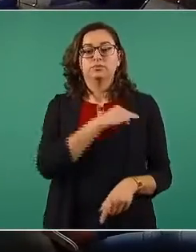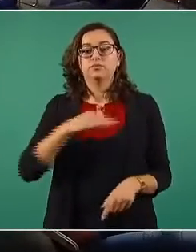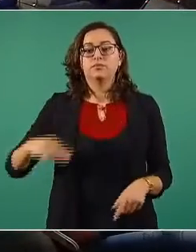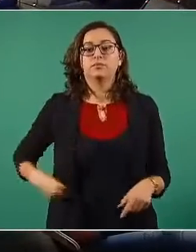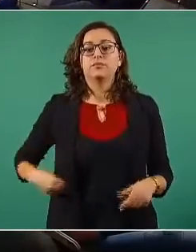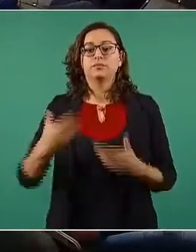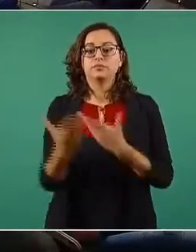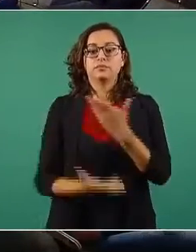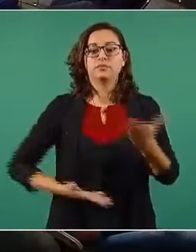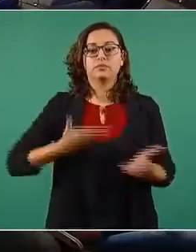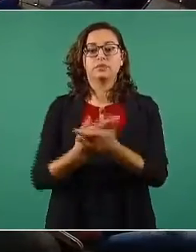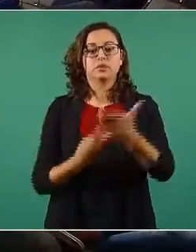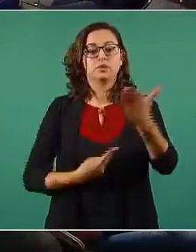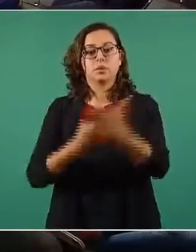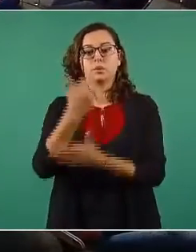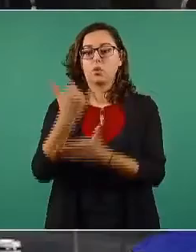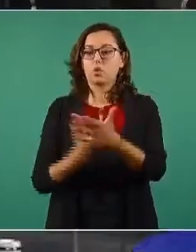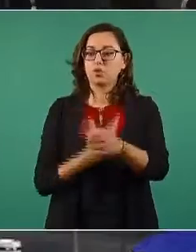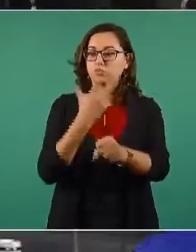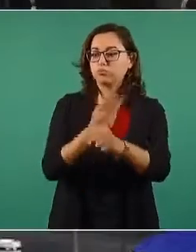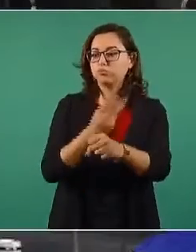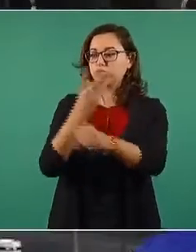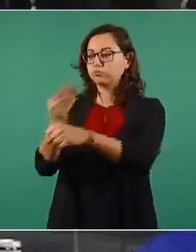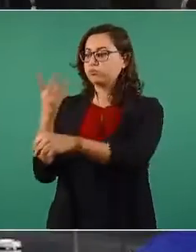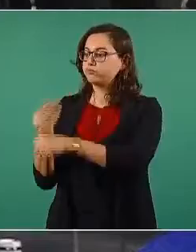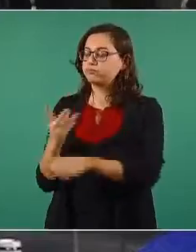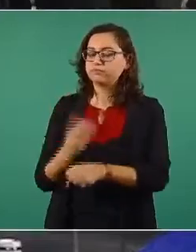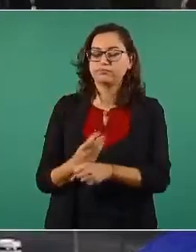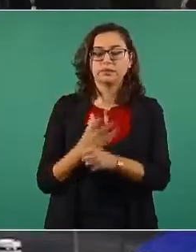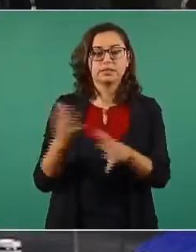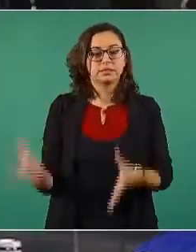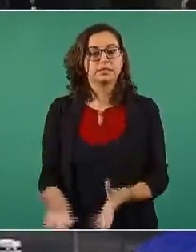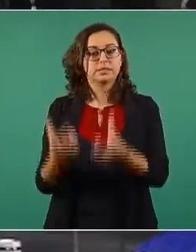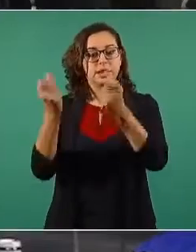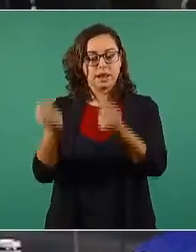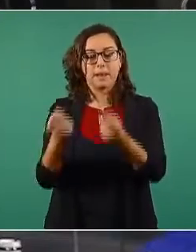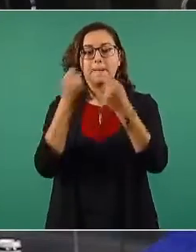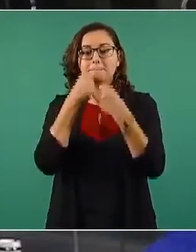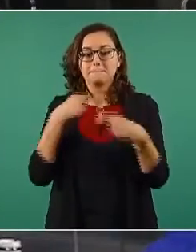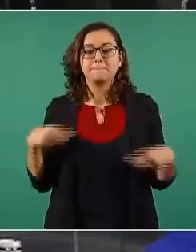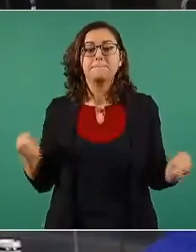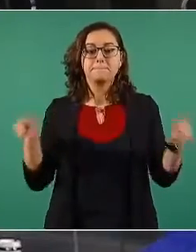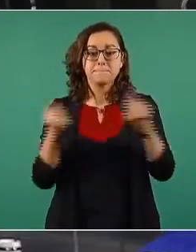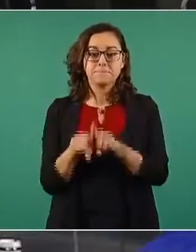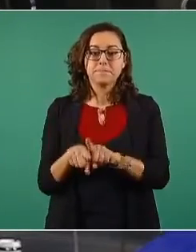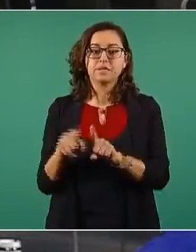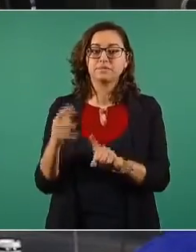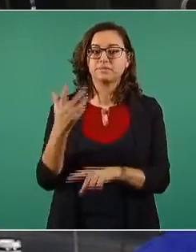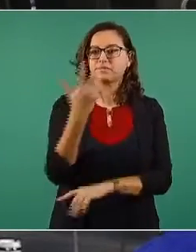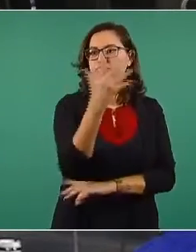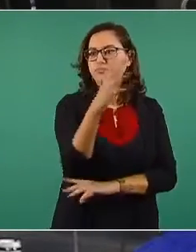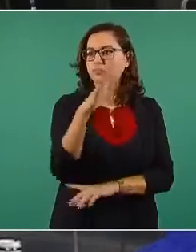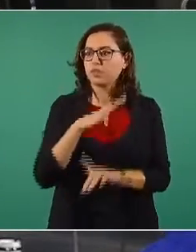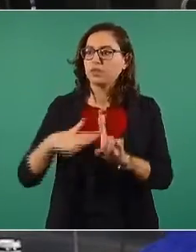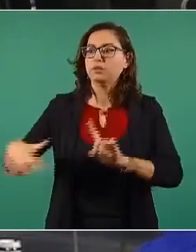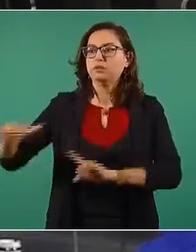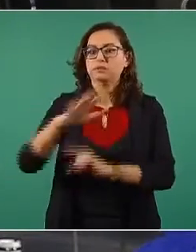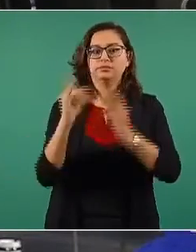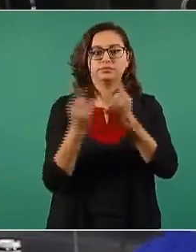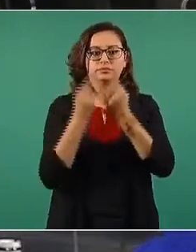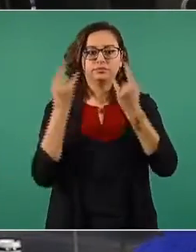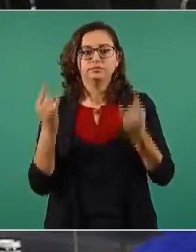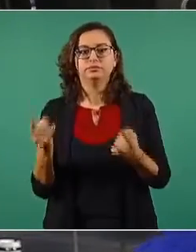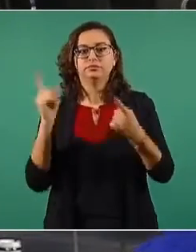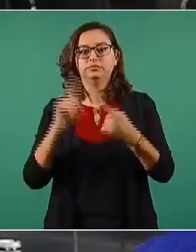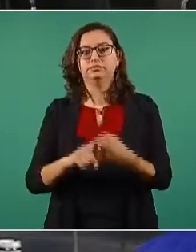un proyecto de rescate y recuperación de este parque. que además ha sido rodeado de sitios históricos como la